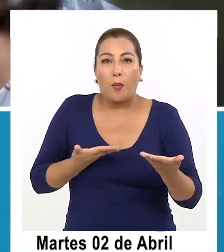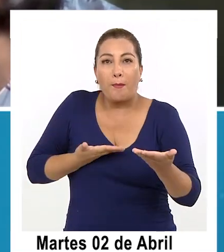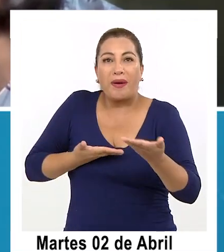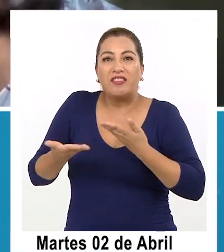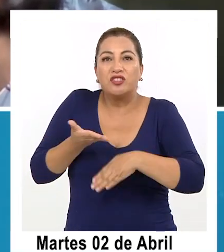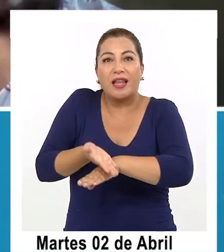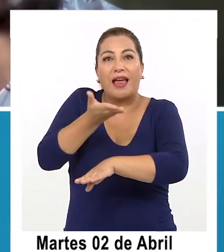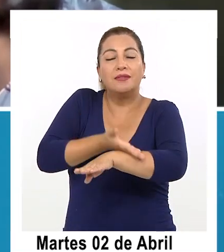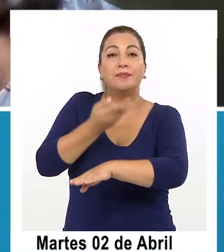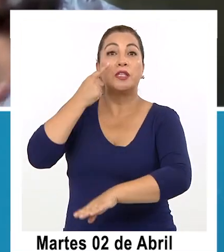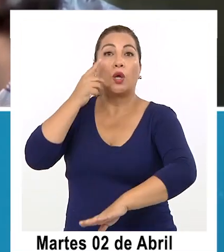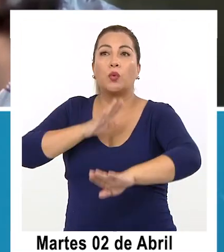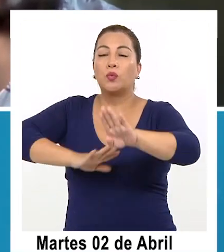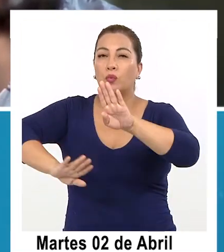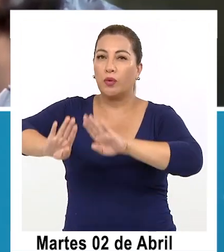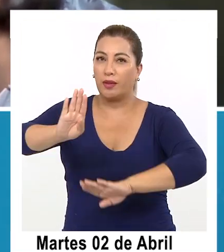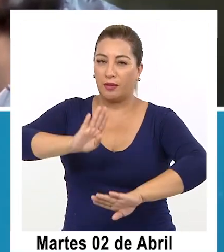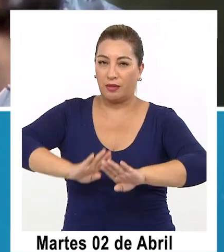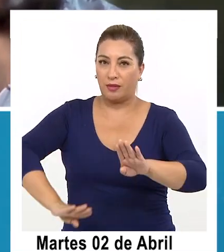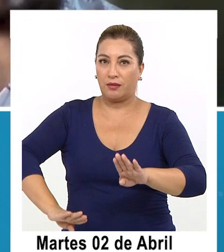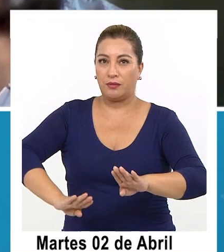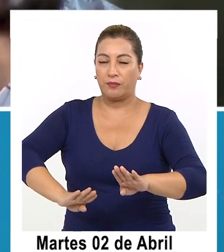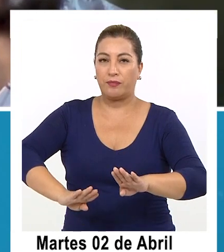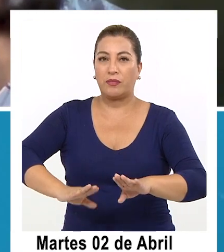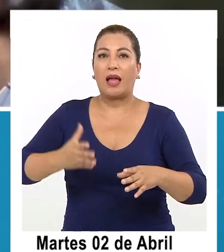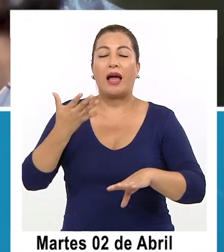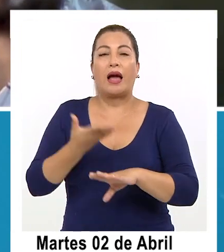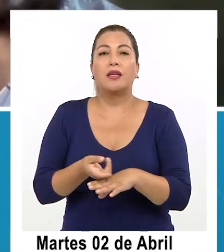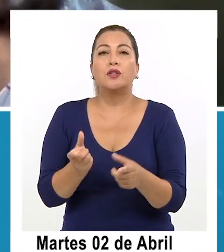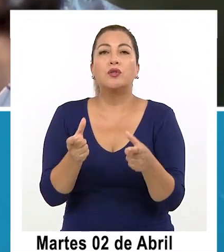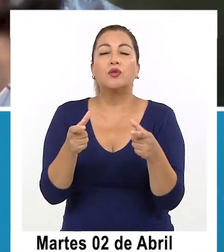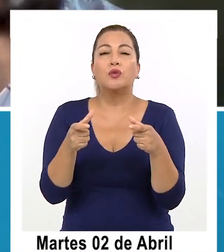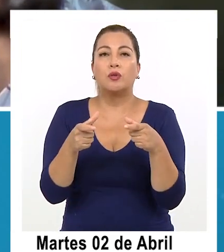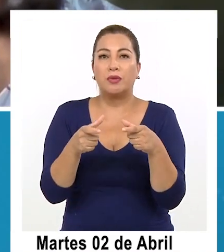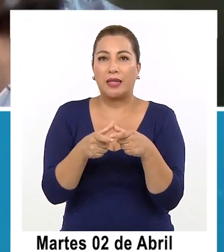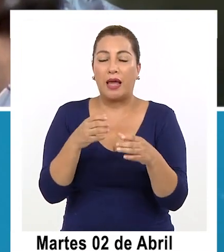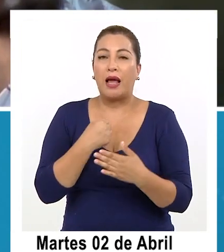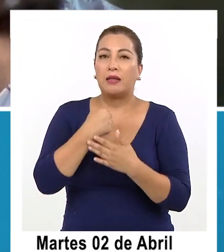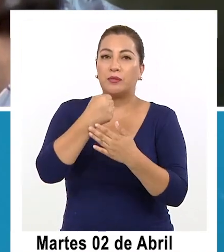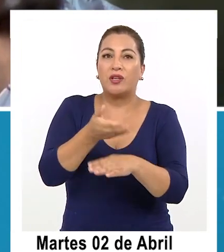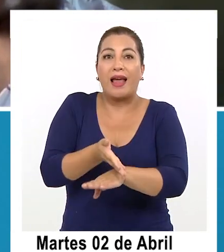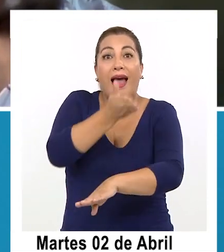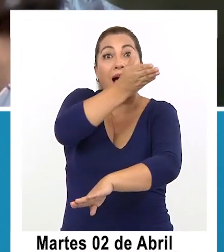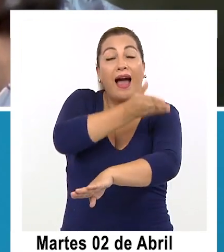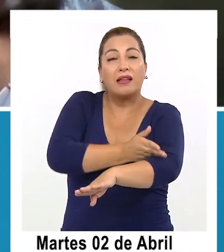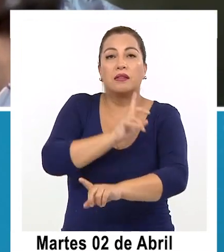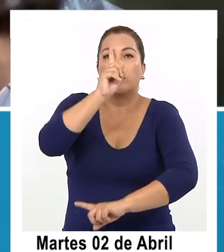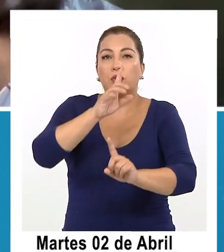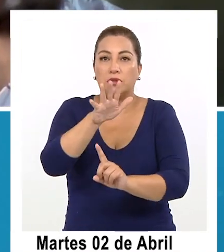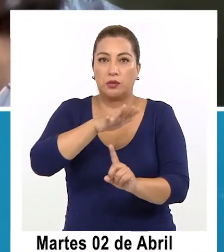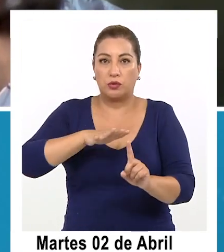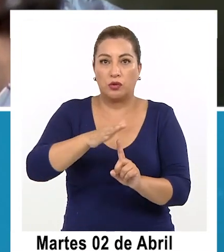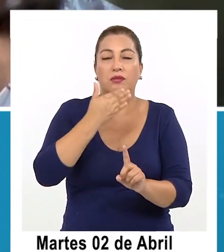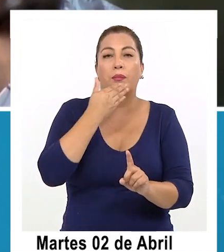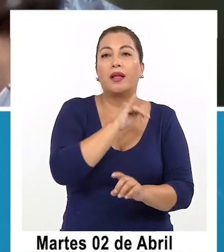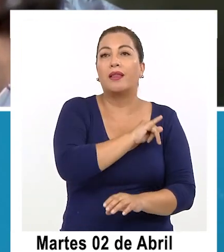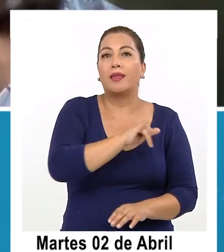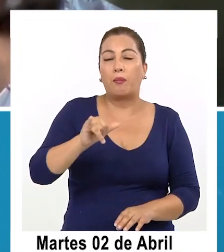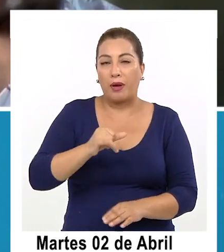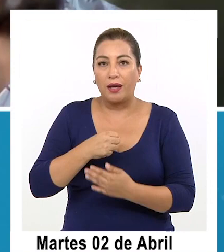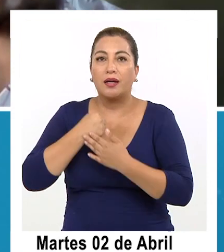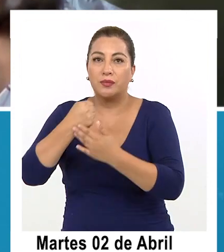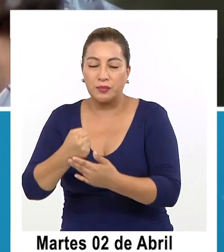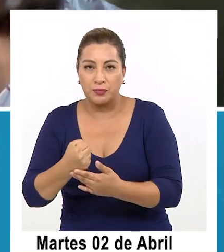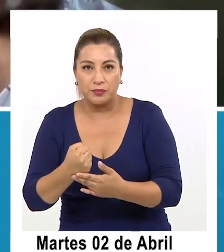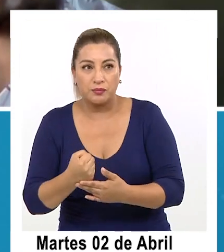prevención en que hay COGRIT comité de gestión de riesgo desastre antes de que ocurra en los eventos y después entonces